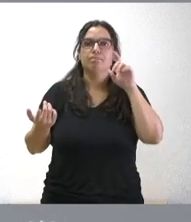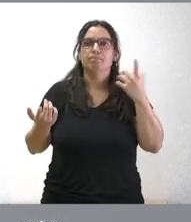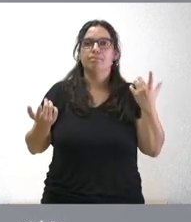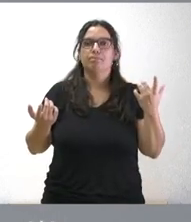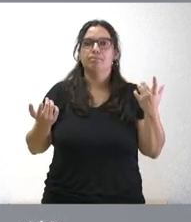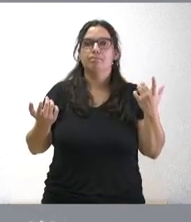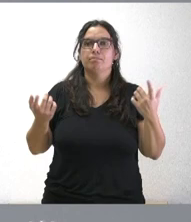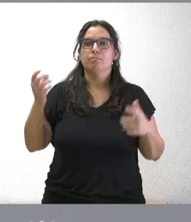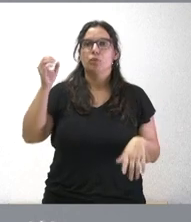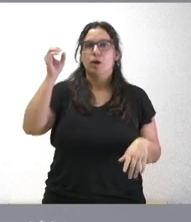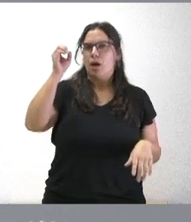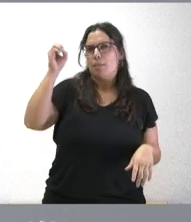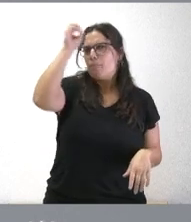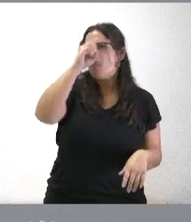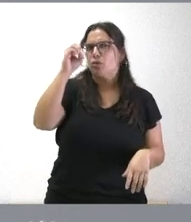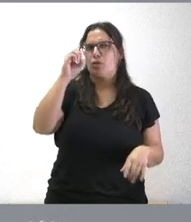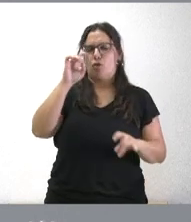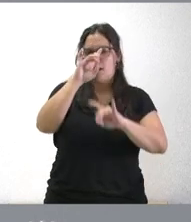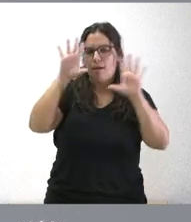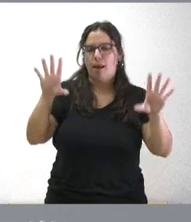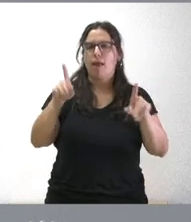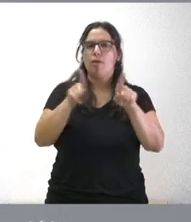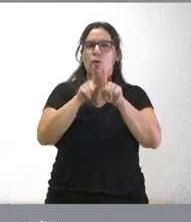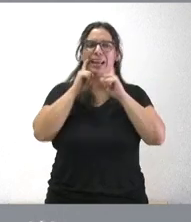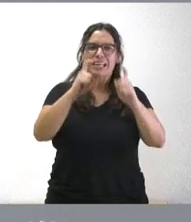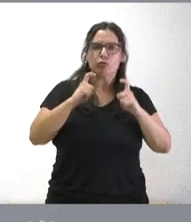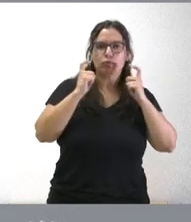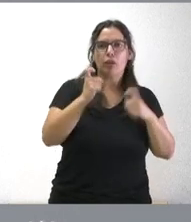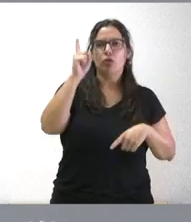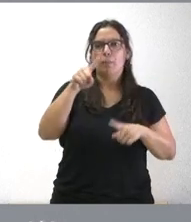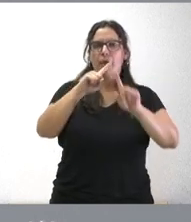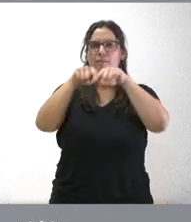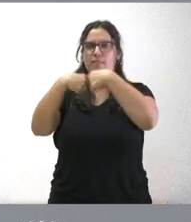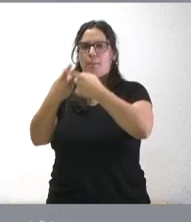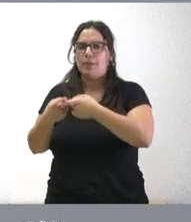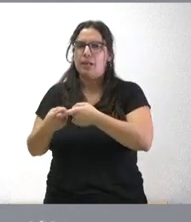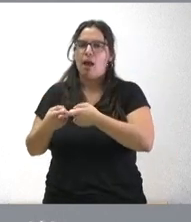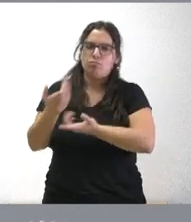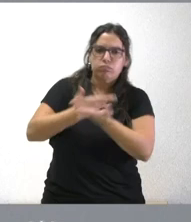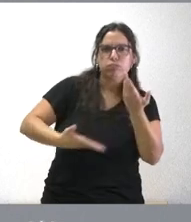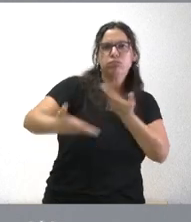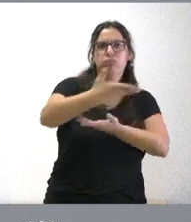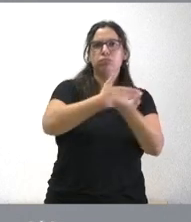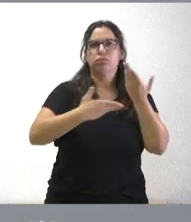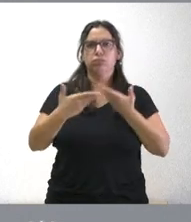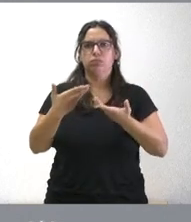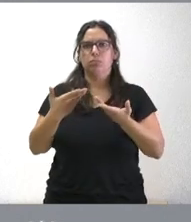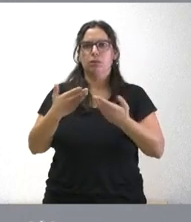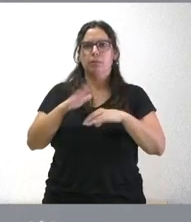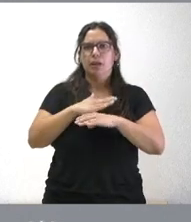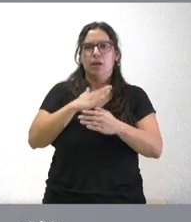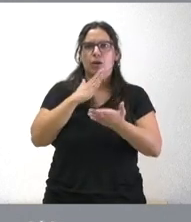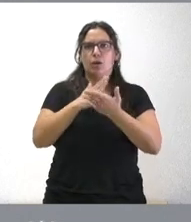a favor del esfuerzo a favor de que las familias se impliquen en relación con sacar adelante los cursos